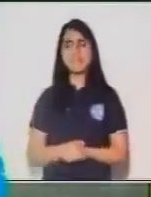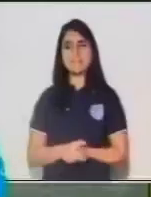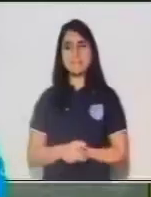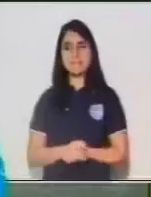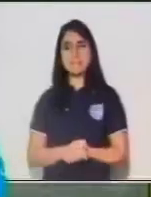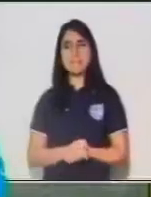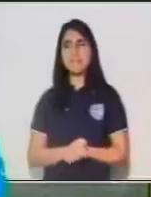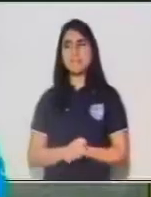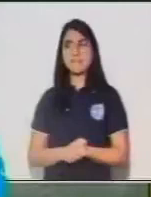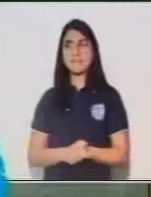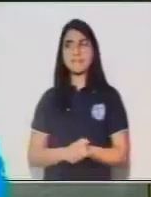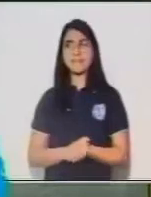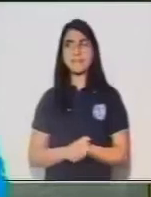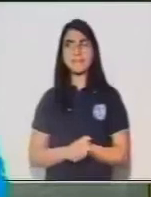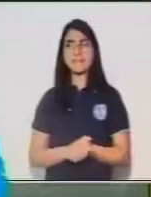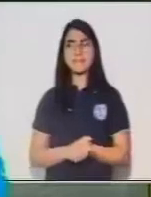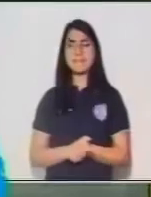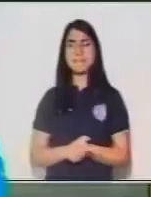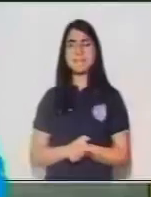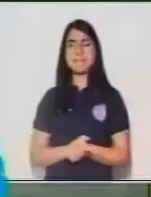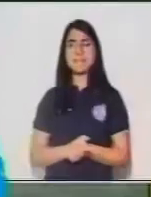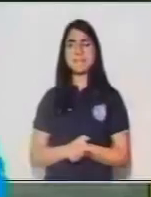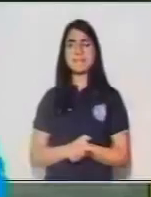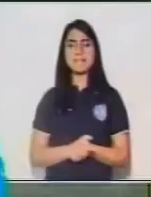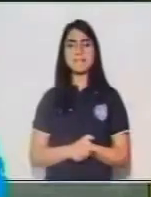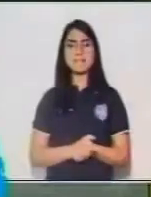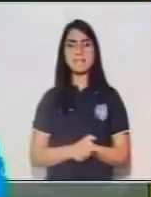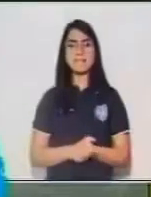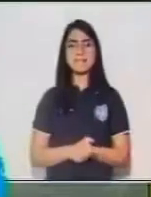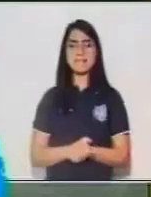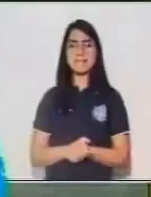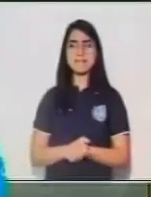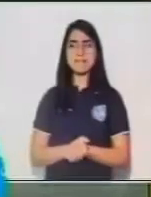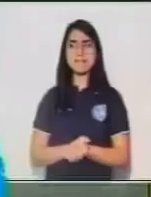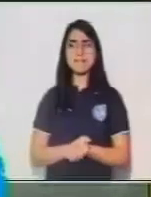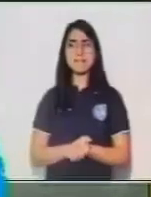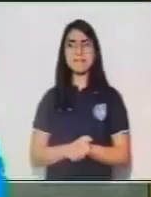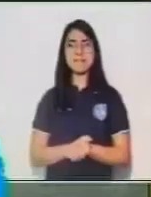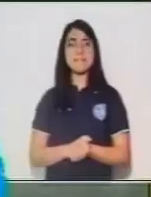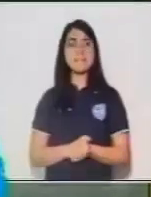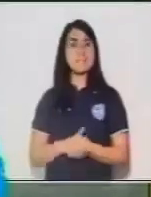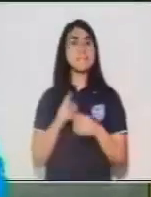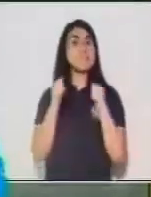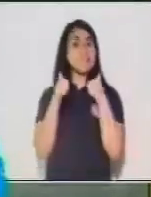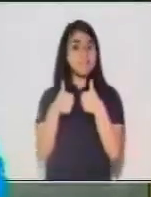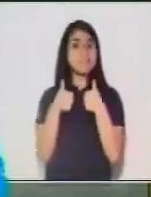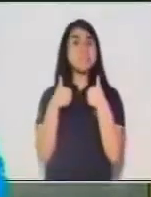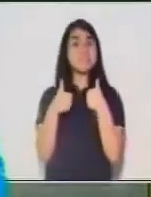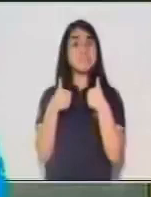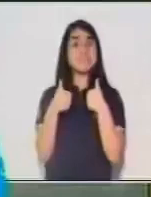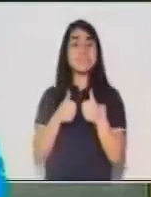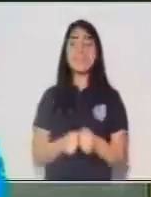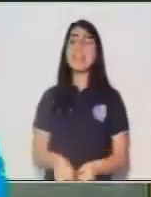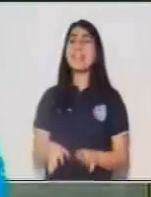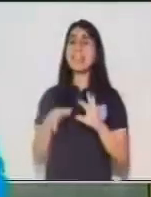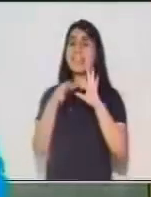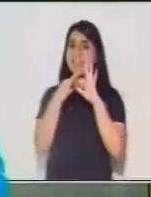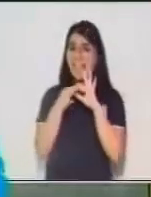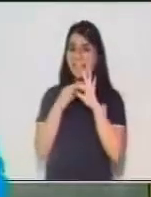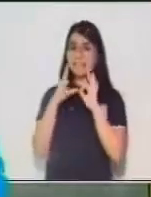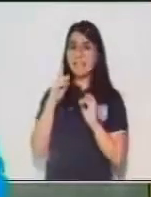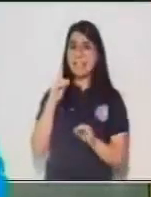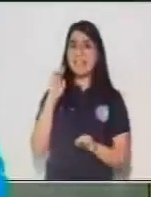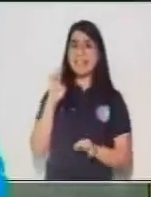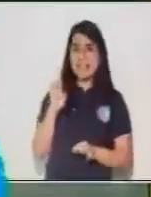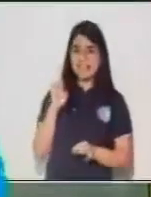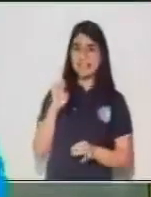enlace, que en este caso es una preposición. Muy bien, de Juan corresponde